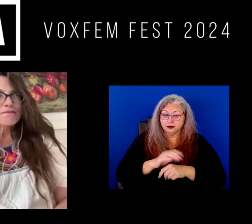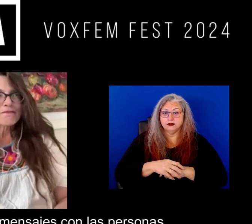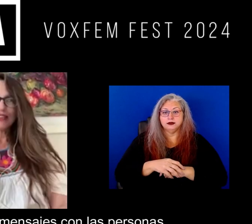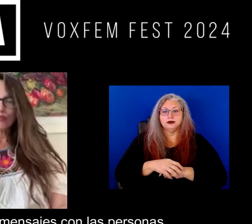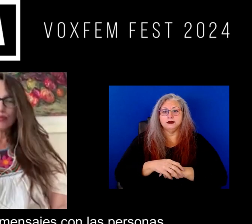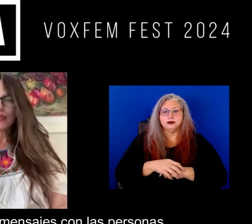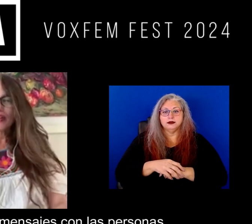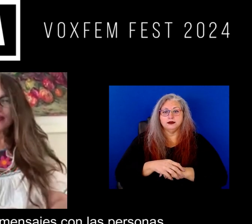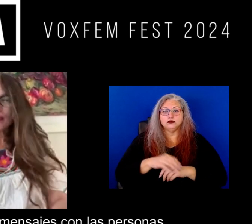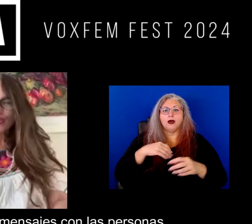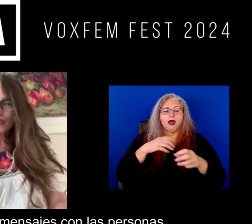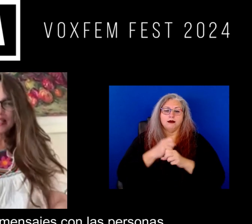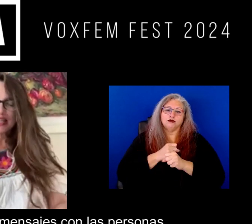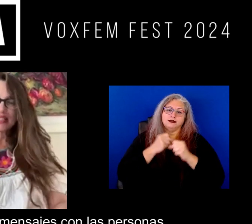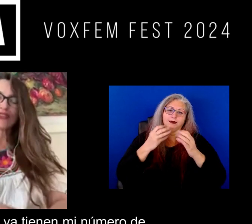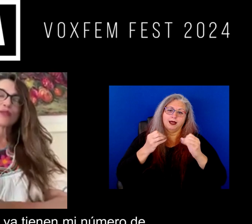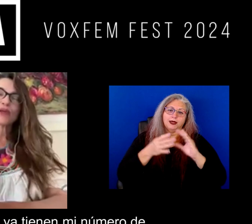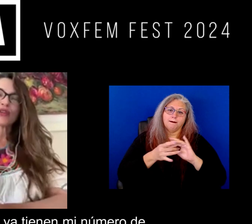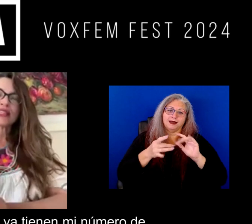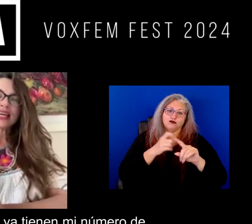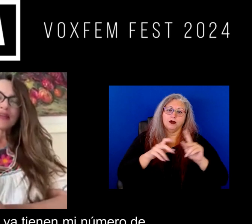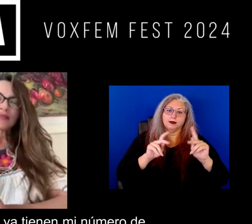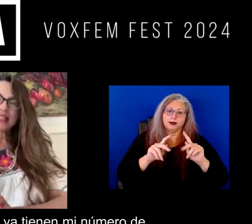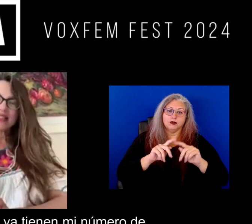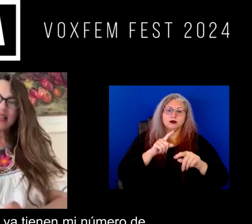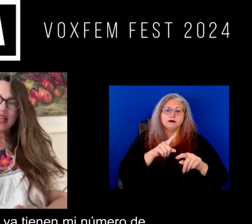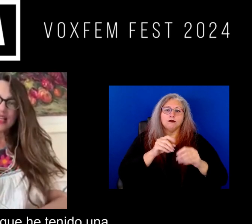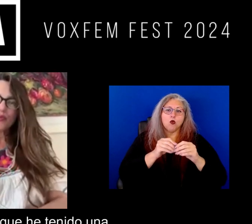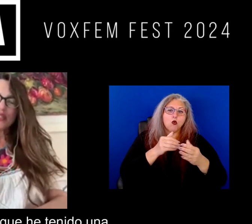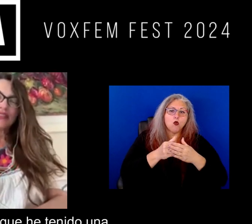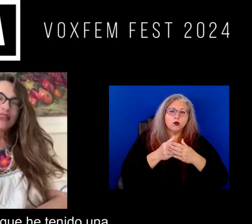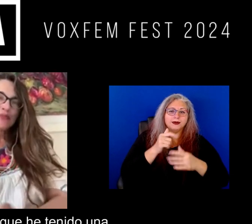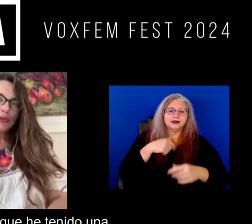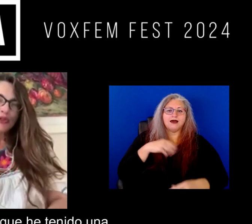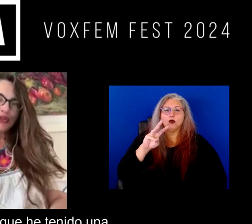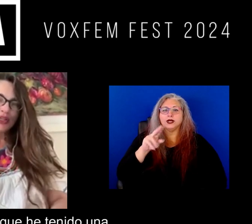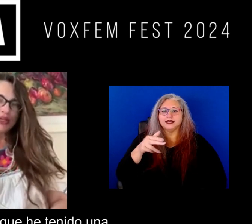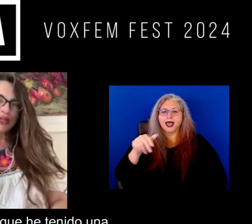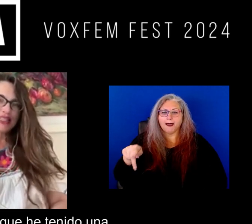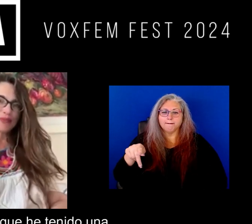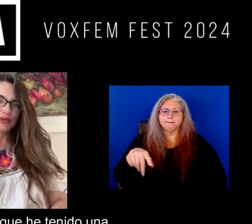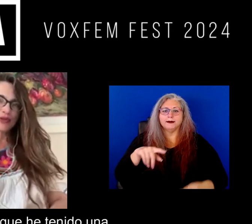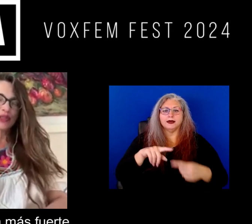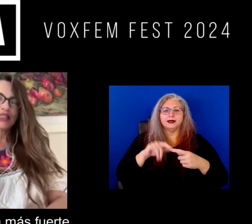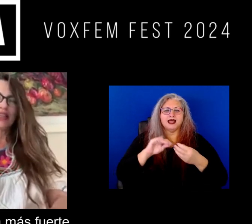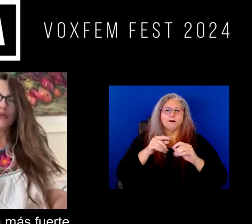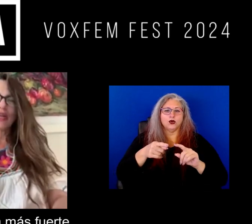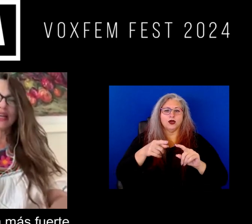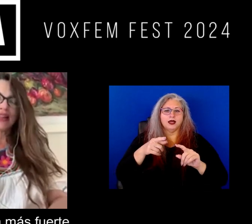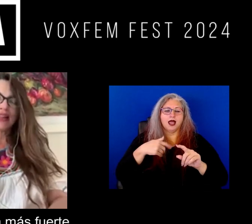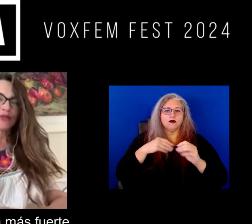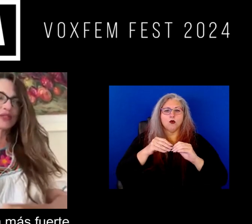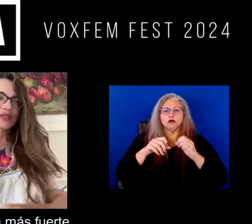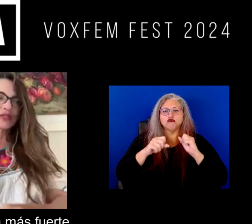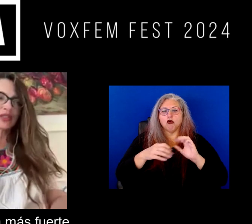bueno recibo muchos mensajes con las personas más cercanas pues ya tienen un número de WhatsApp ¿no? porque he tenido